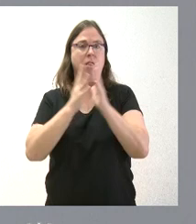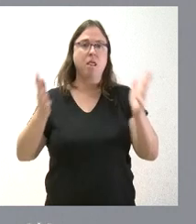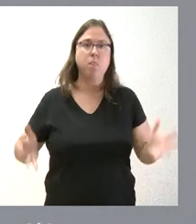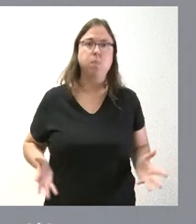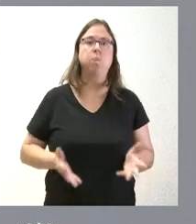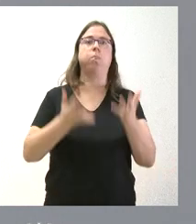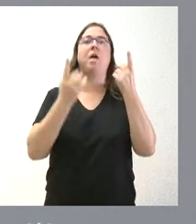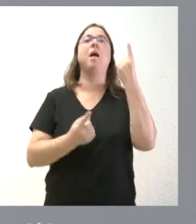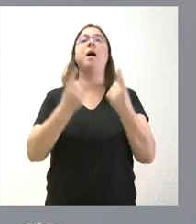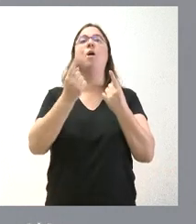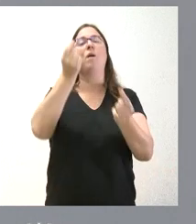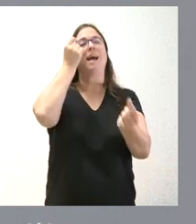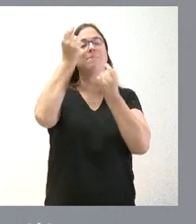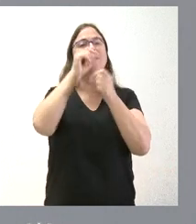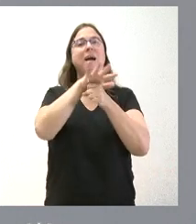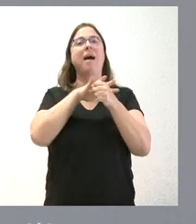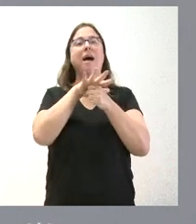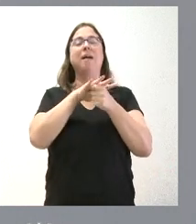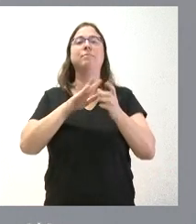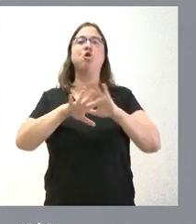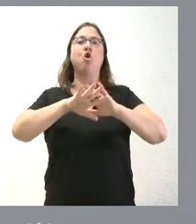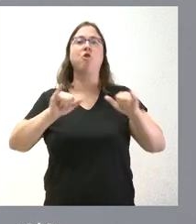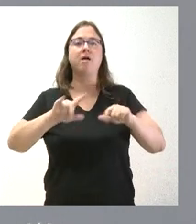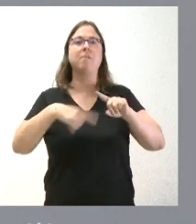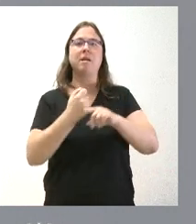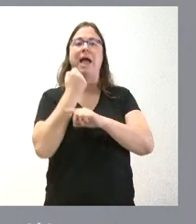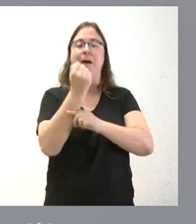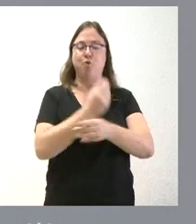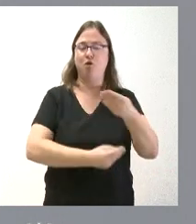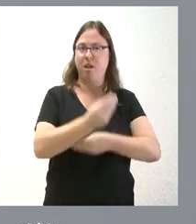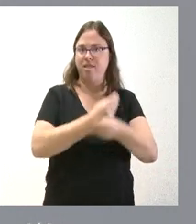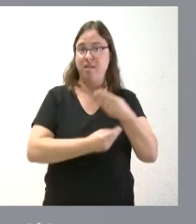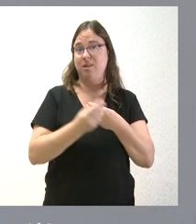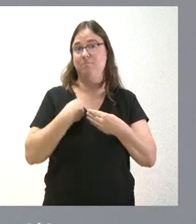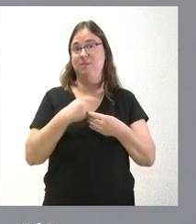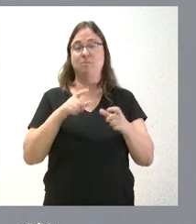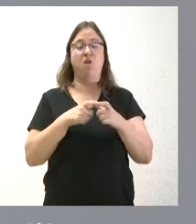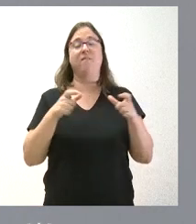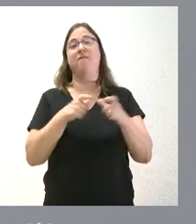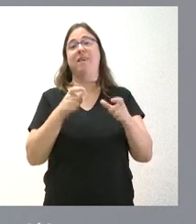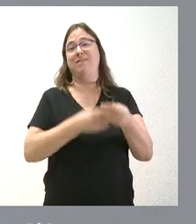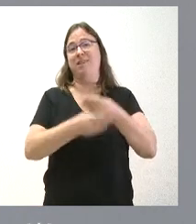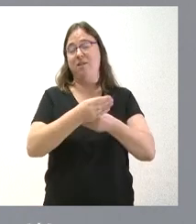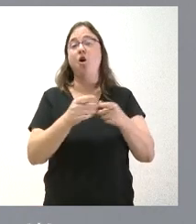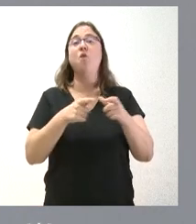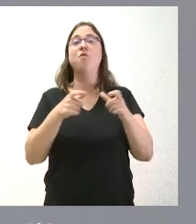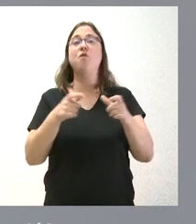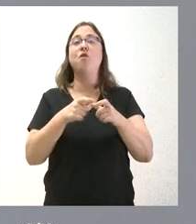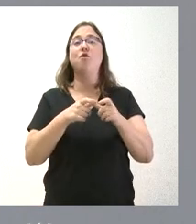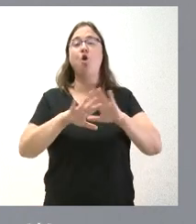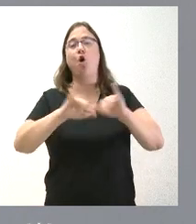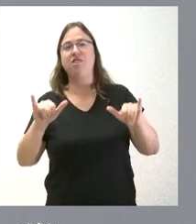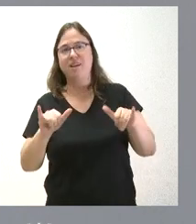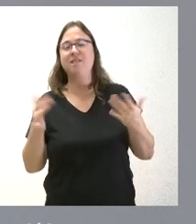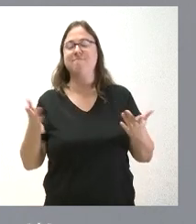algunas medidas en el ámbito de la conciliación y el apoyo a la natalidad. Ese cheque natalidad, ese bono concilia,